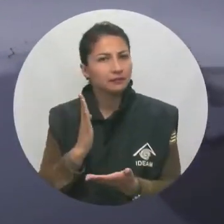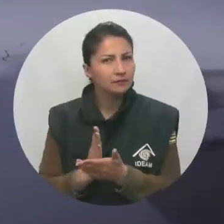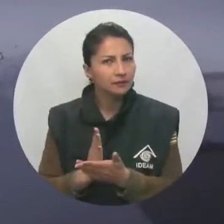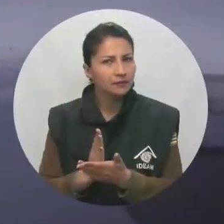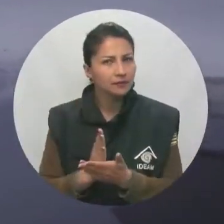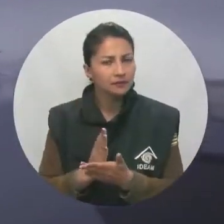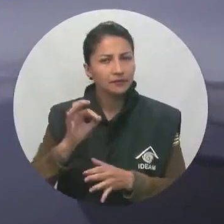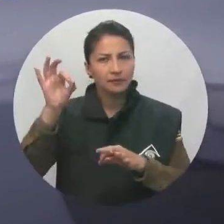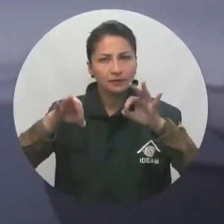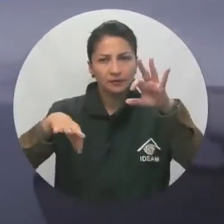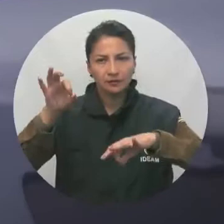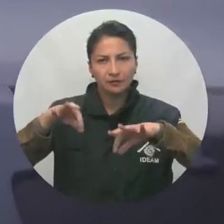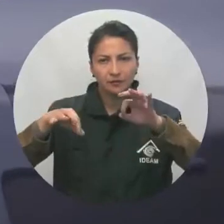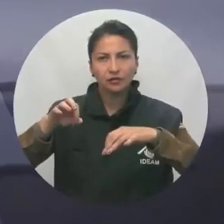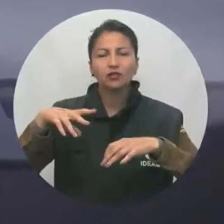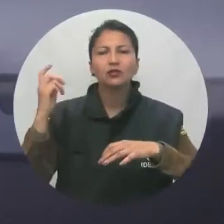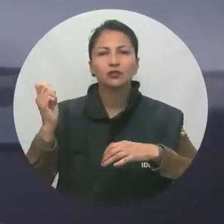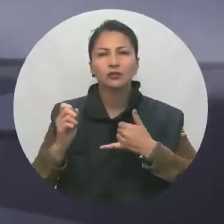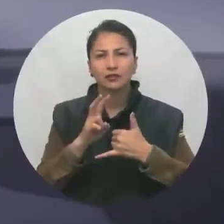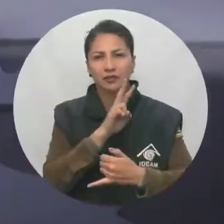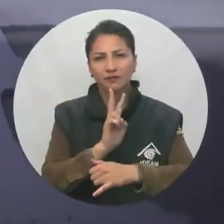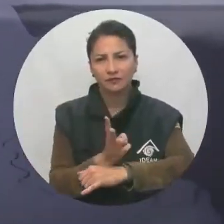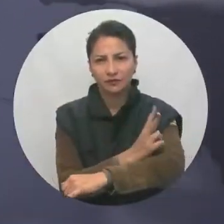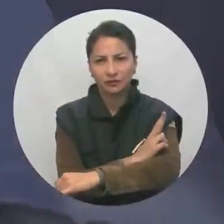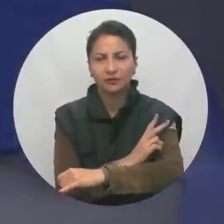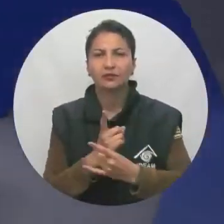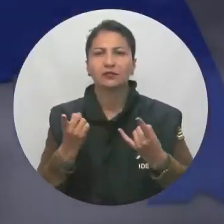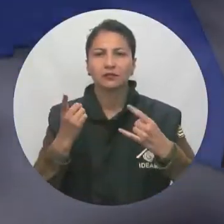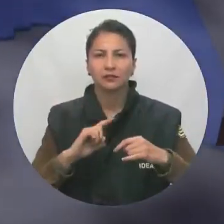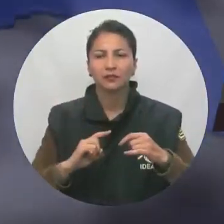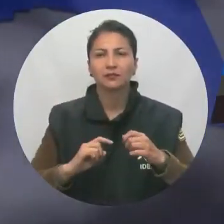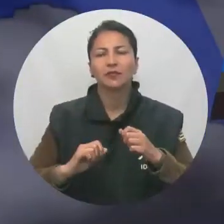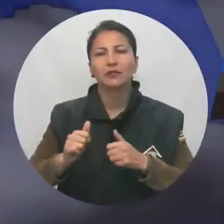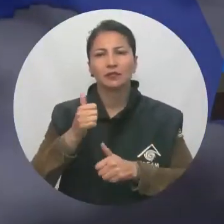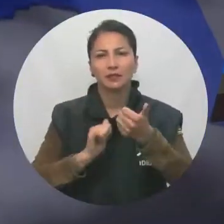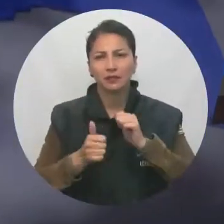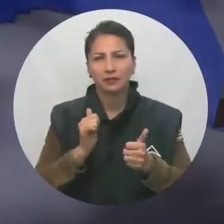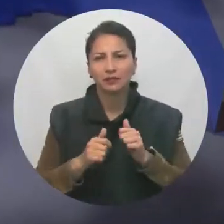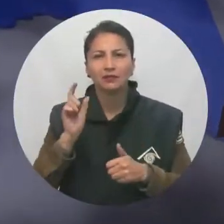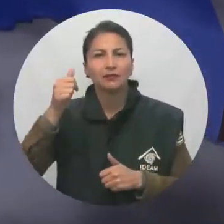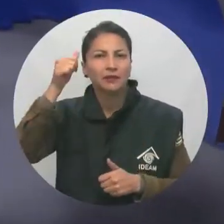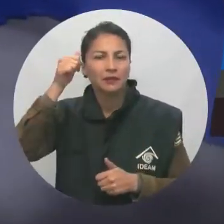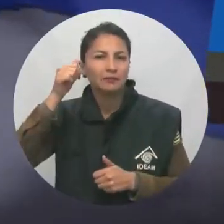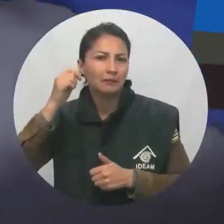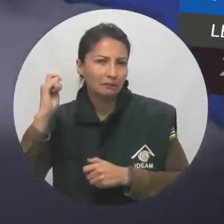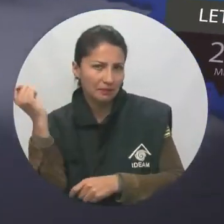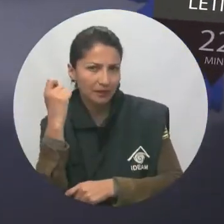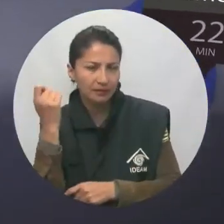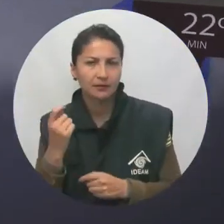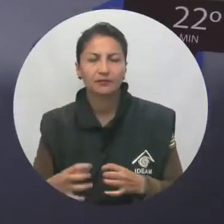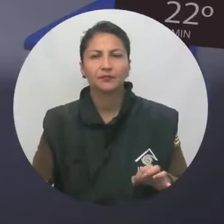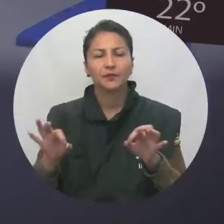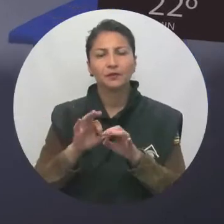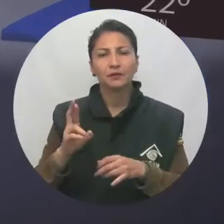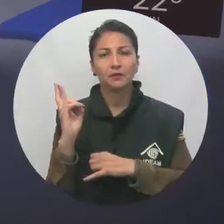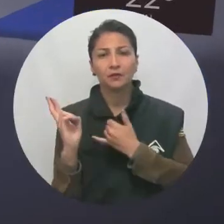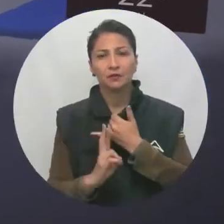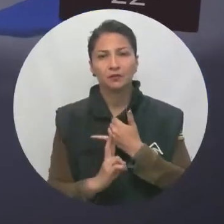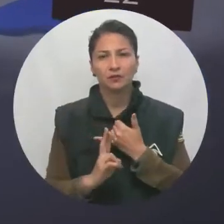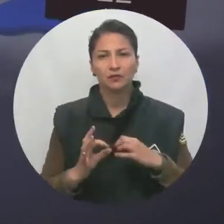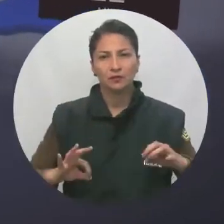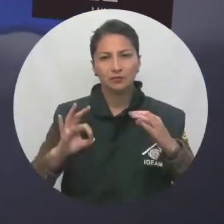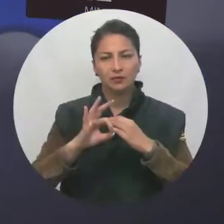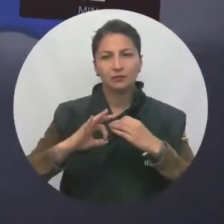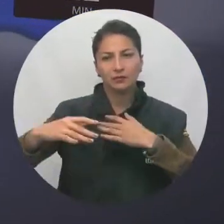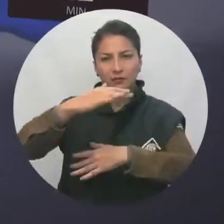Sin embargo, esperamos lluvias al oriente del Bichada y en diferentes sectores del Arauca y al occidente del Meta. En el sur del territorio